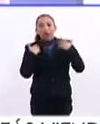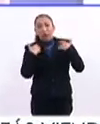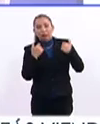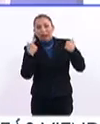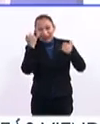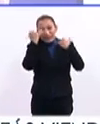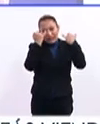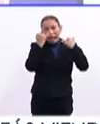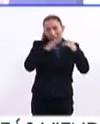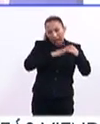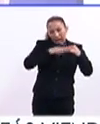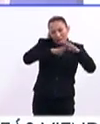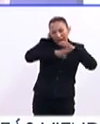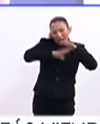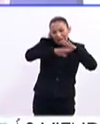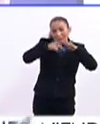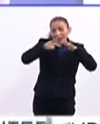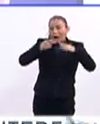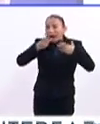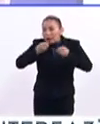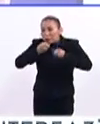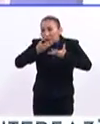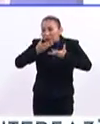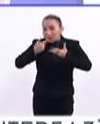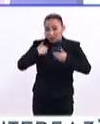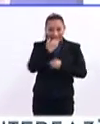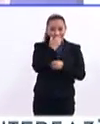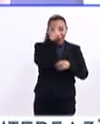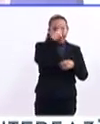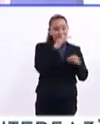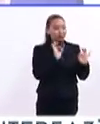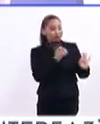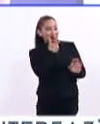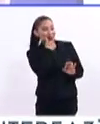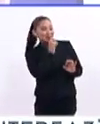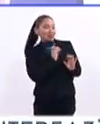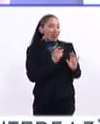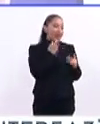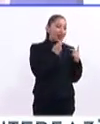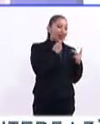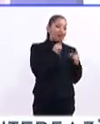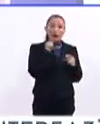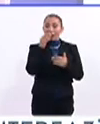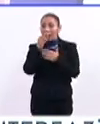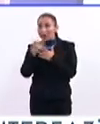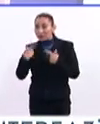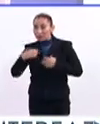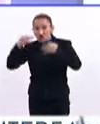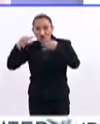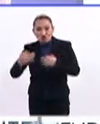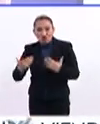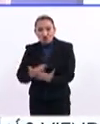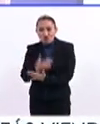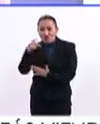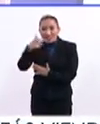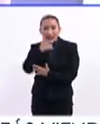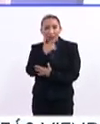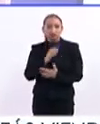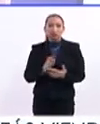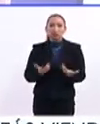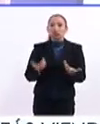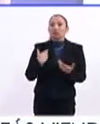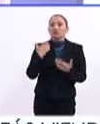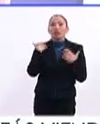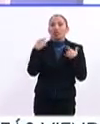tienes las ideas y tratas de hablarlo. Y a lo mejor tú en tu escuela de México en inglés puedes hablarlo, pero ya con alguien que es nativo de allá